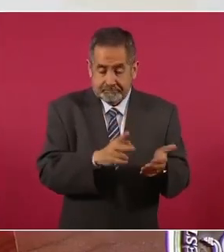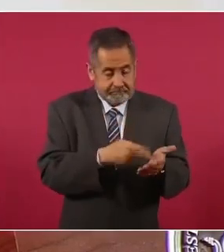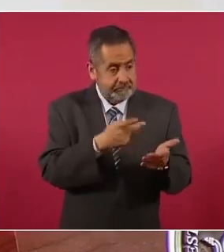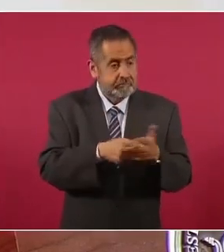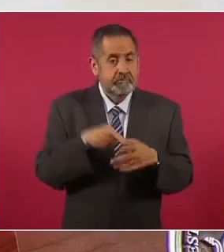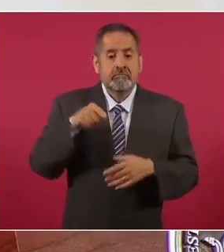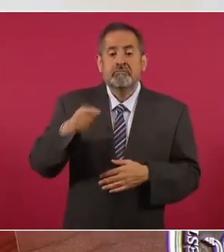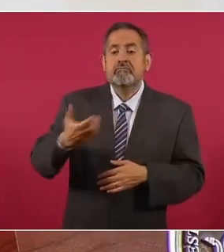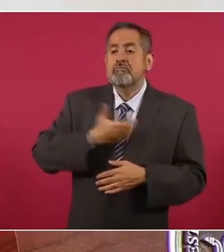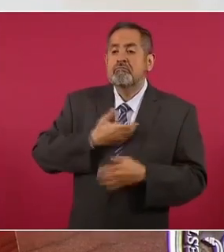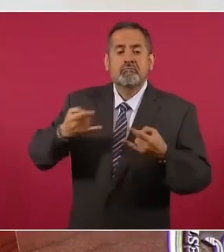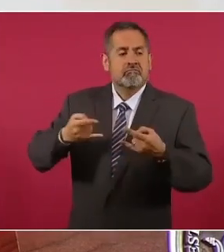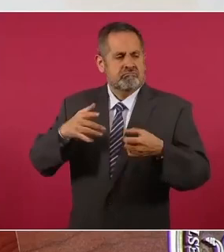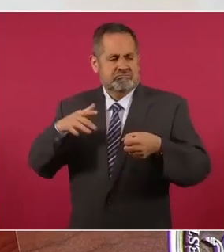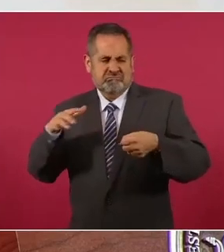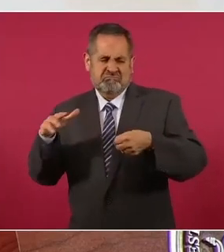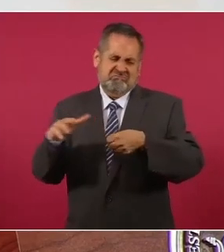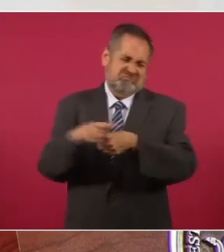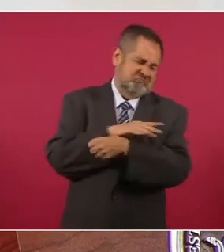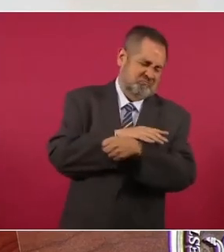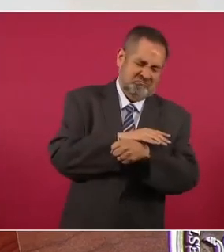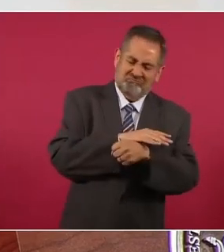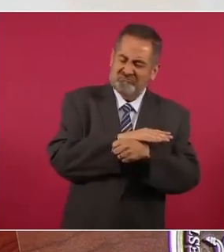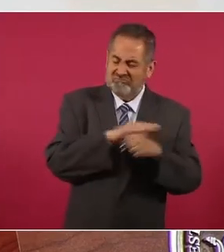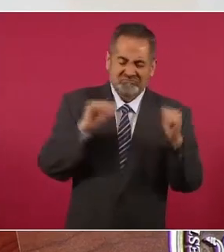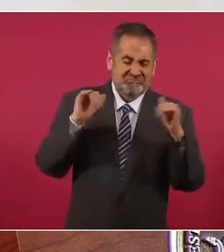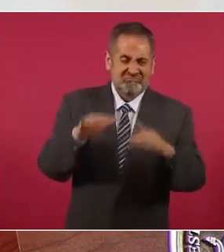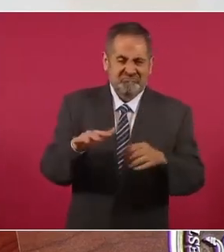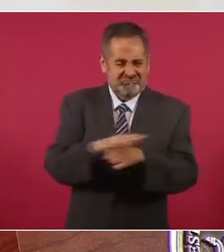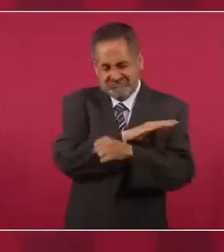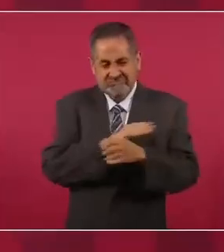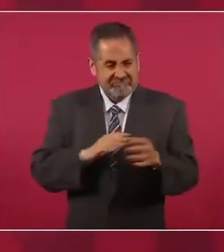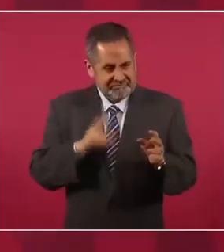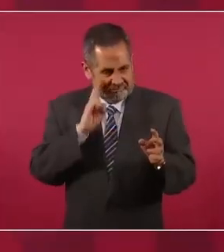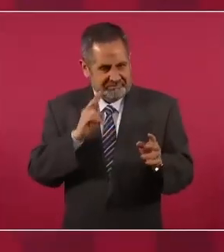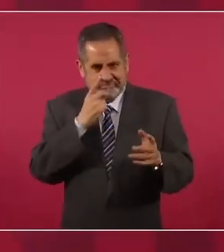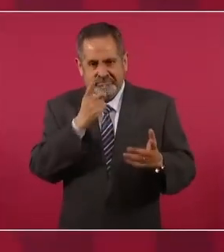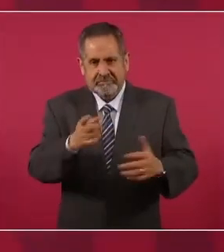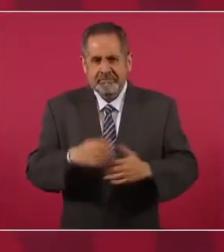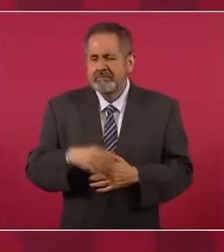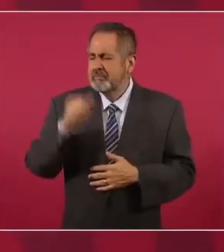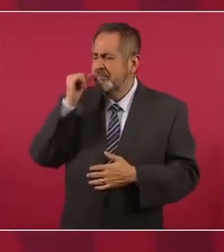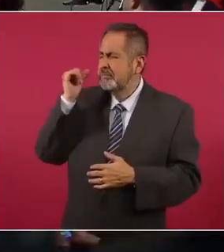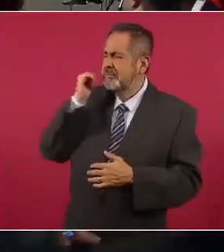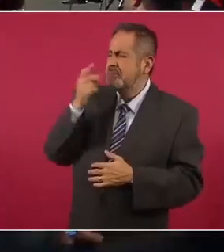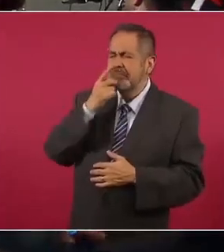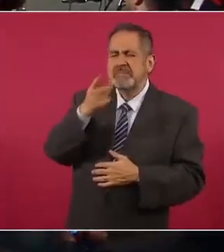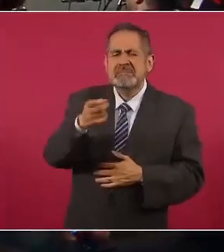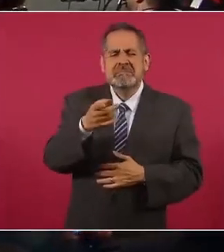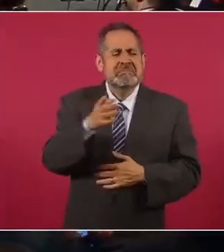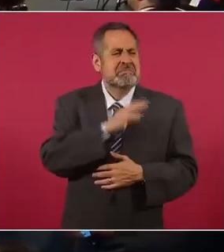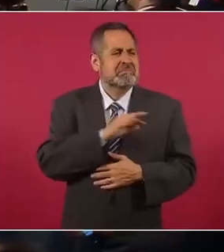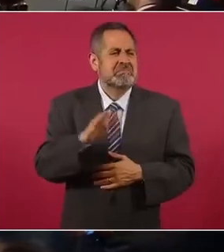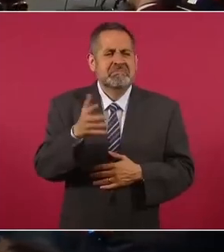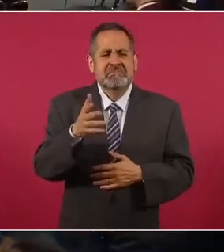que llenar el Zócalo. Ayer dije que apenas